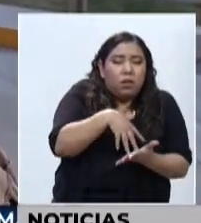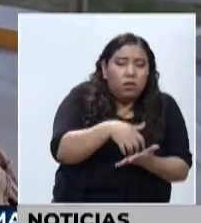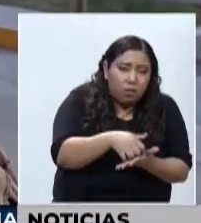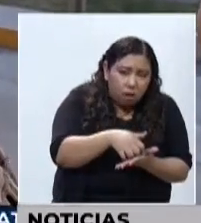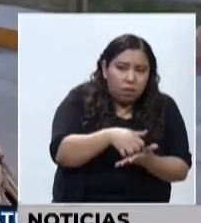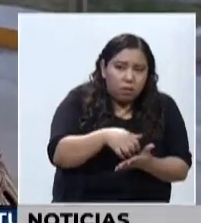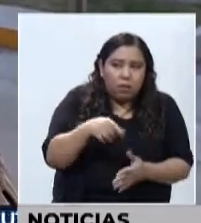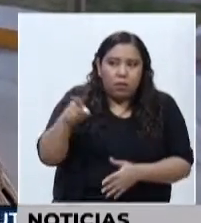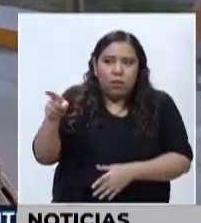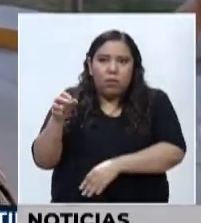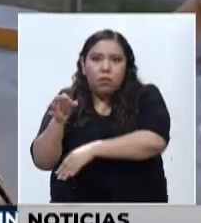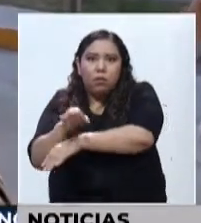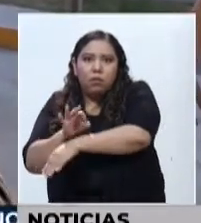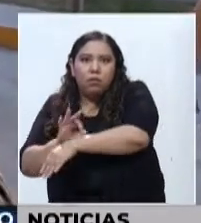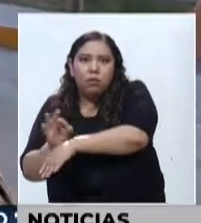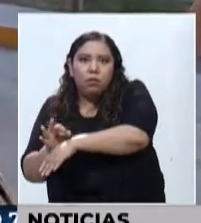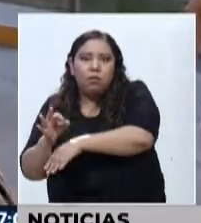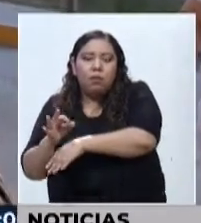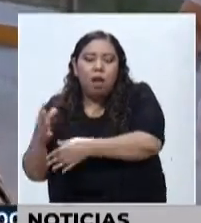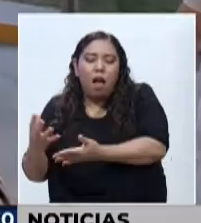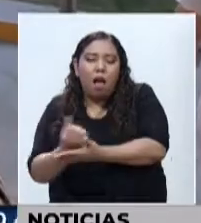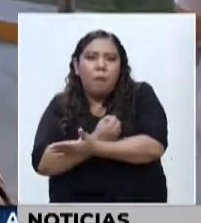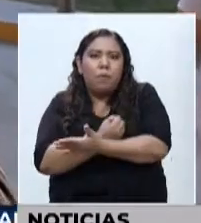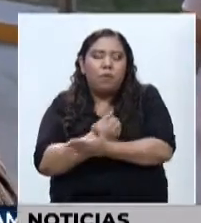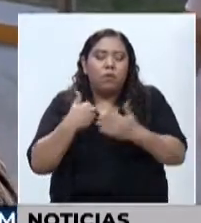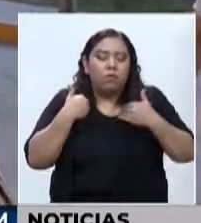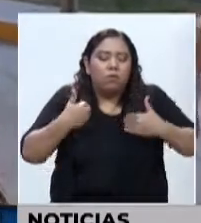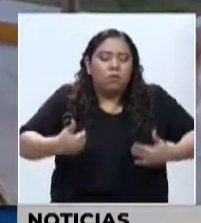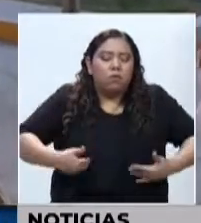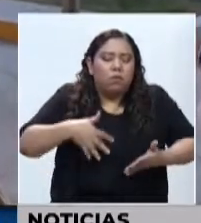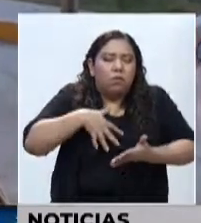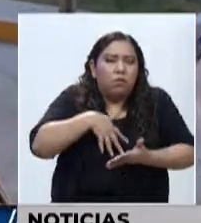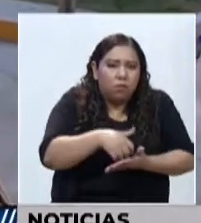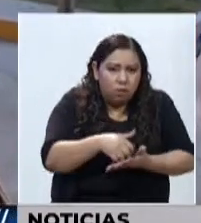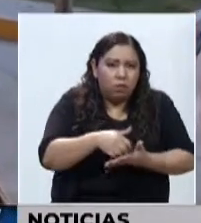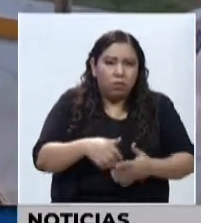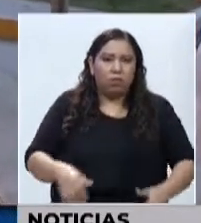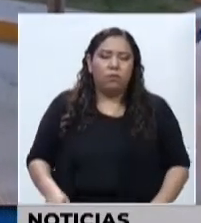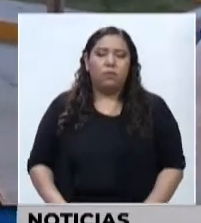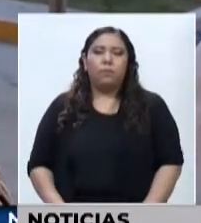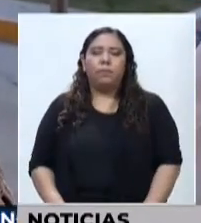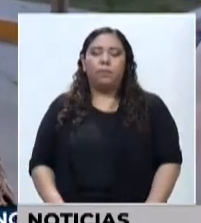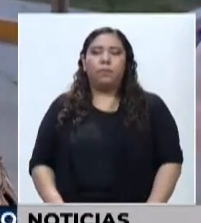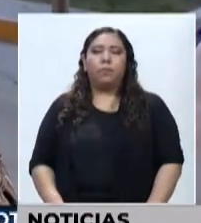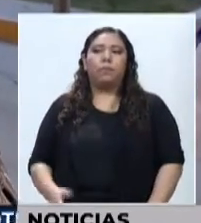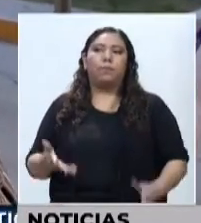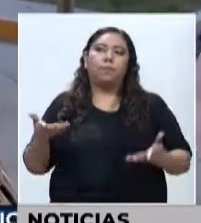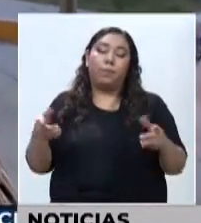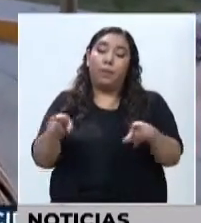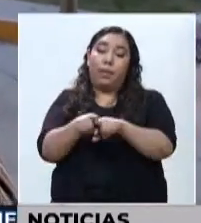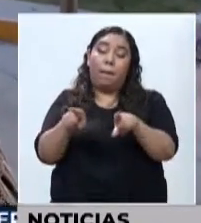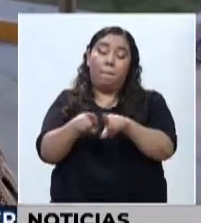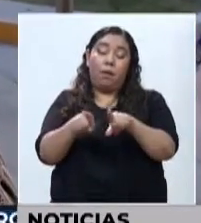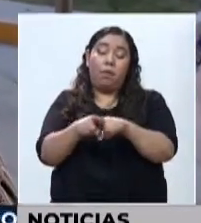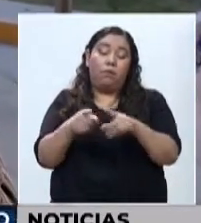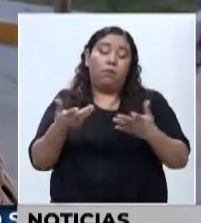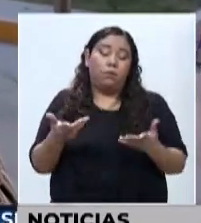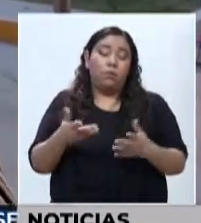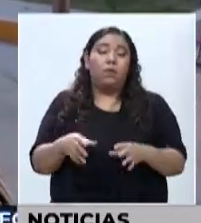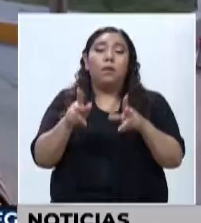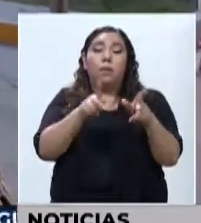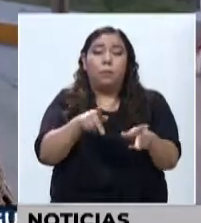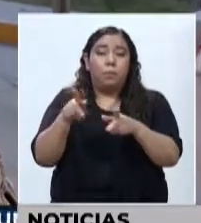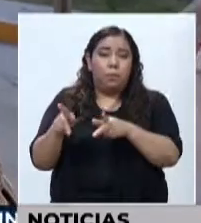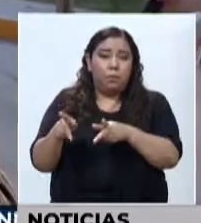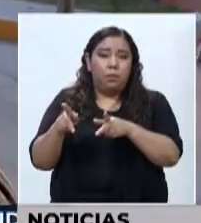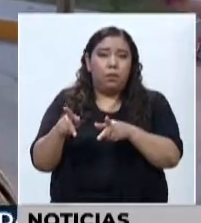del sistema inmunológico de los pacientes con la COVID-19, además que se propicia también en pacientes